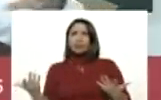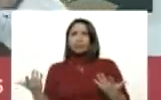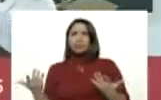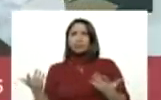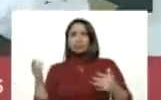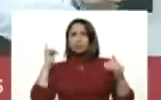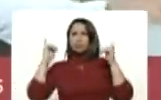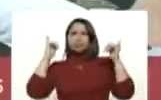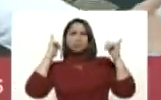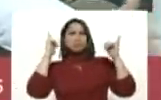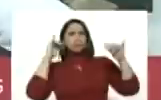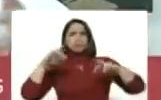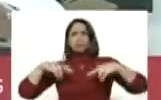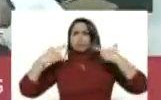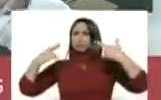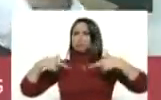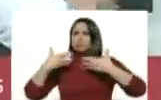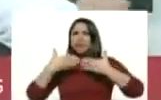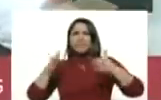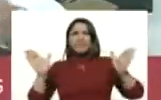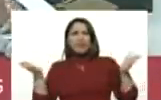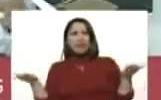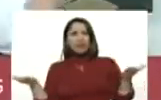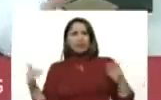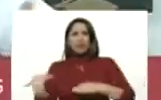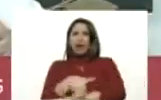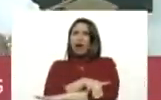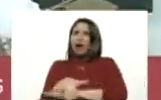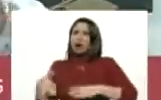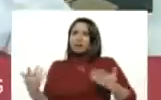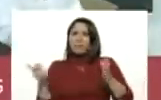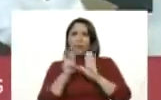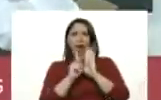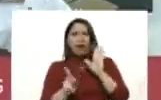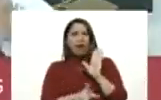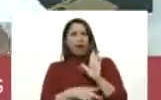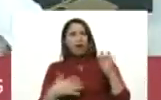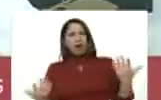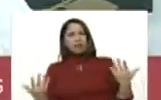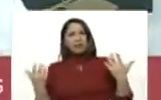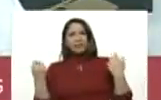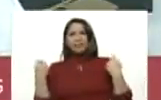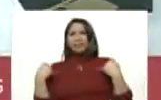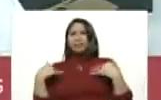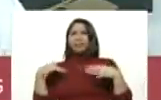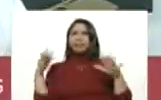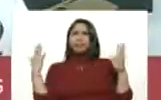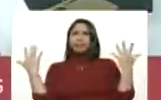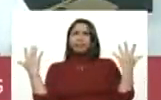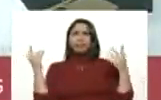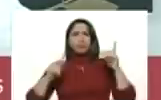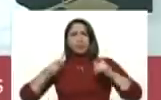discotecas, los restaurantes, las calles, los parques, miles y miles de personas.